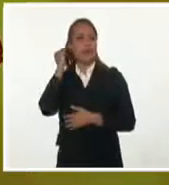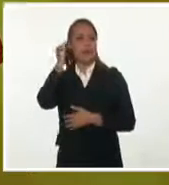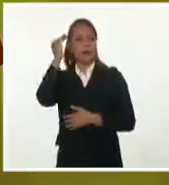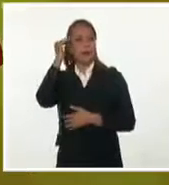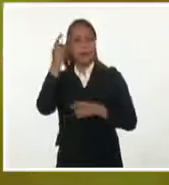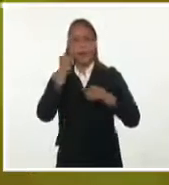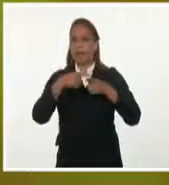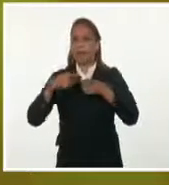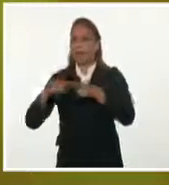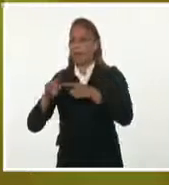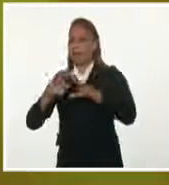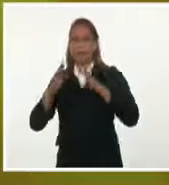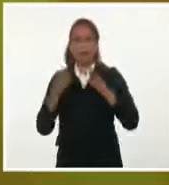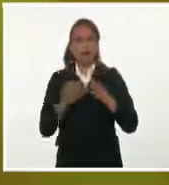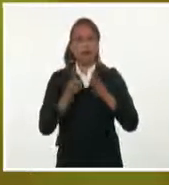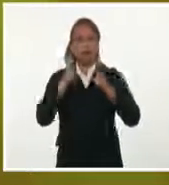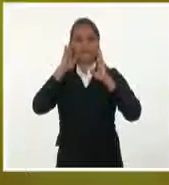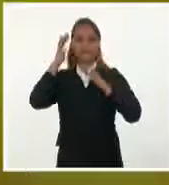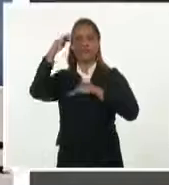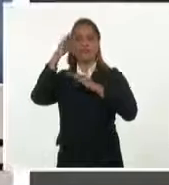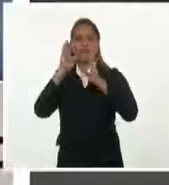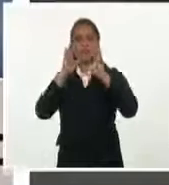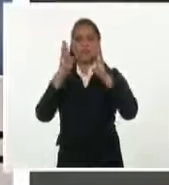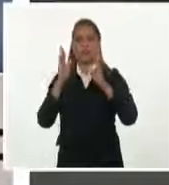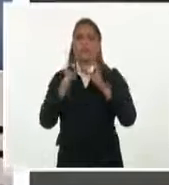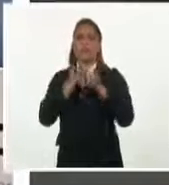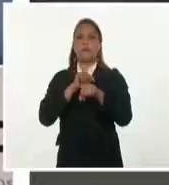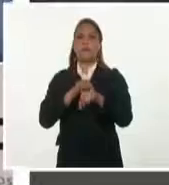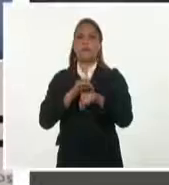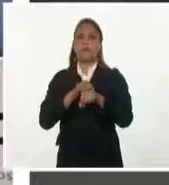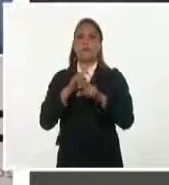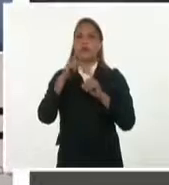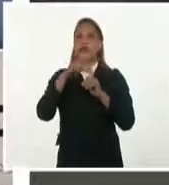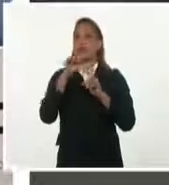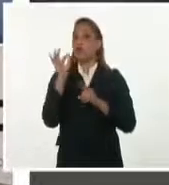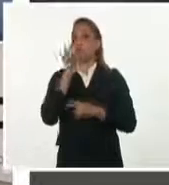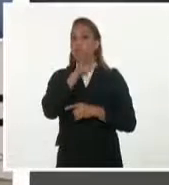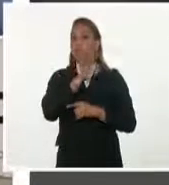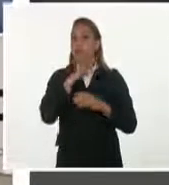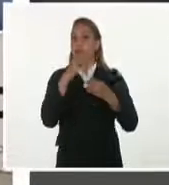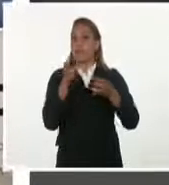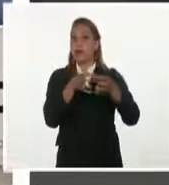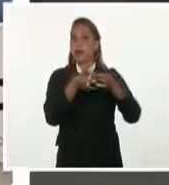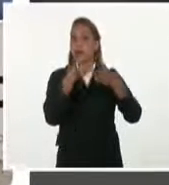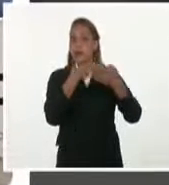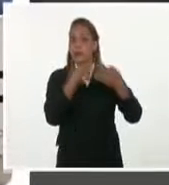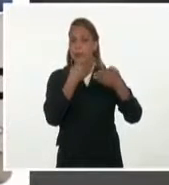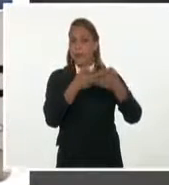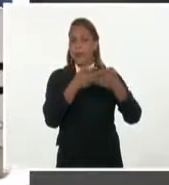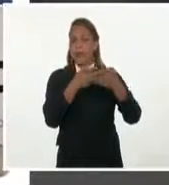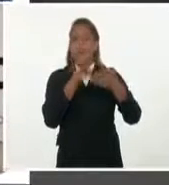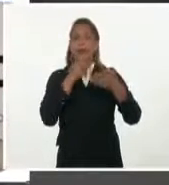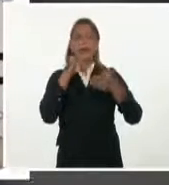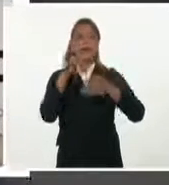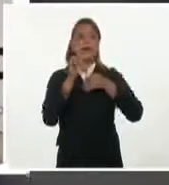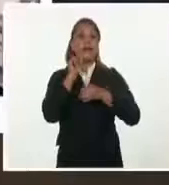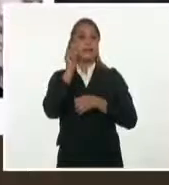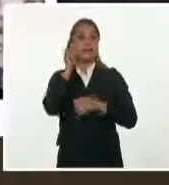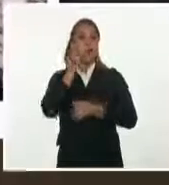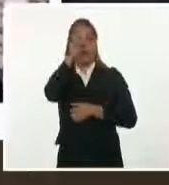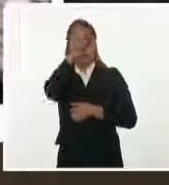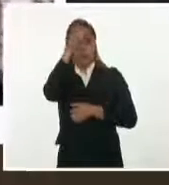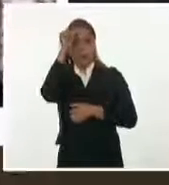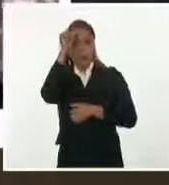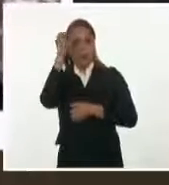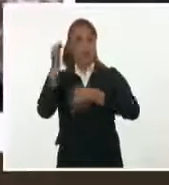los recursos se movilizan en este sentido. Los twitters del grupo empresarial BioCuba Pharma este fin de semana hablan del despliegue